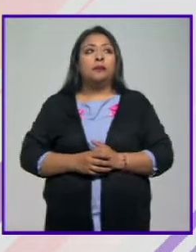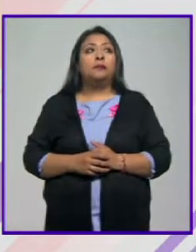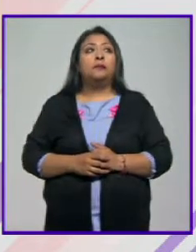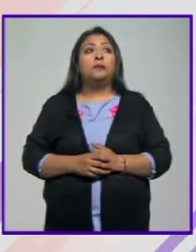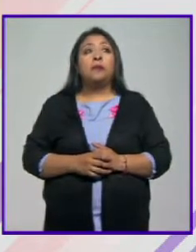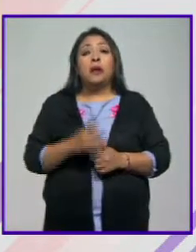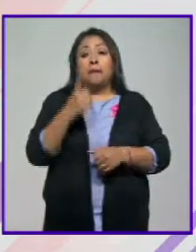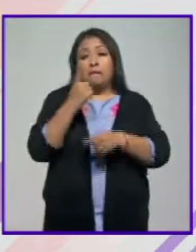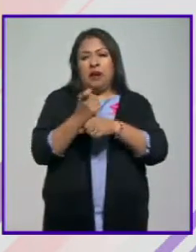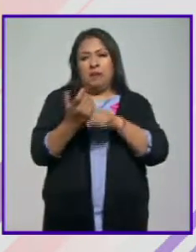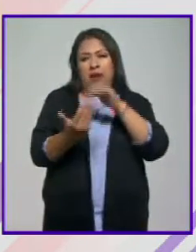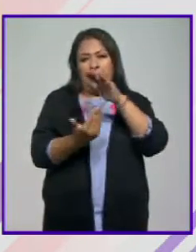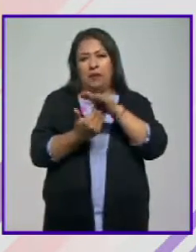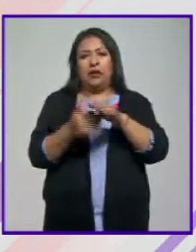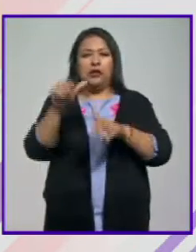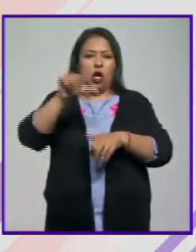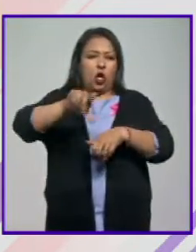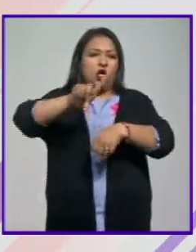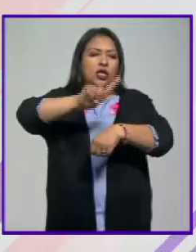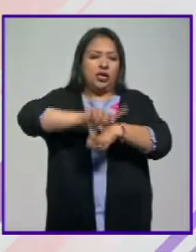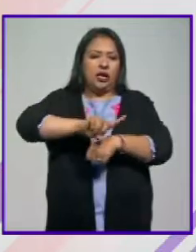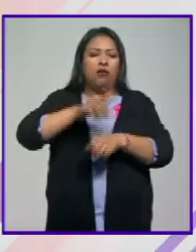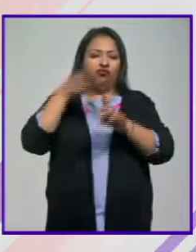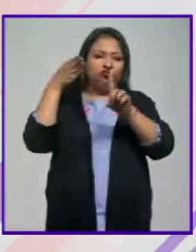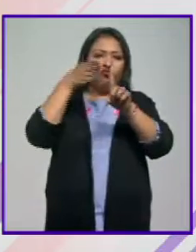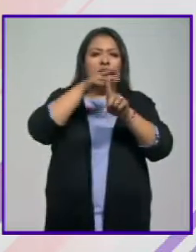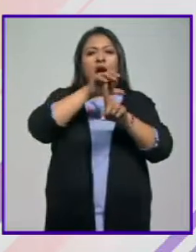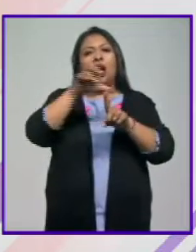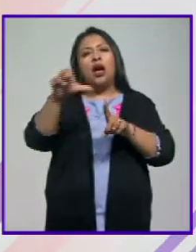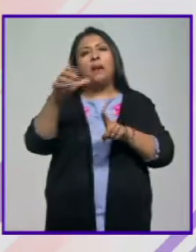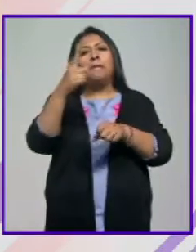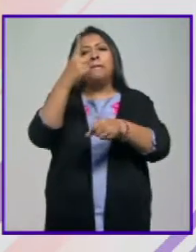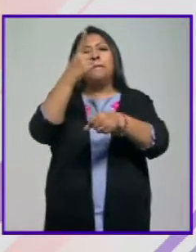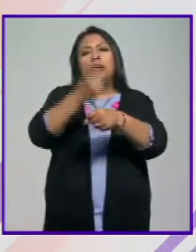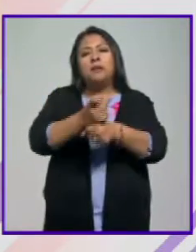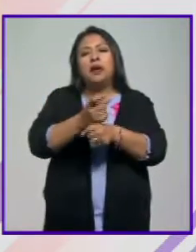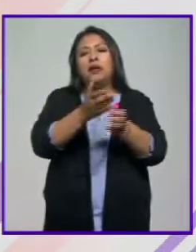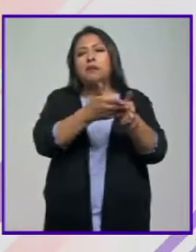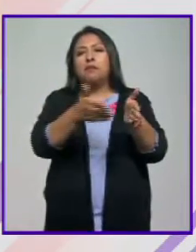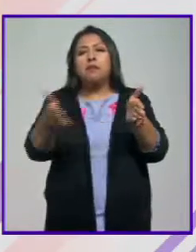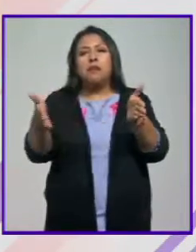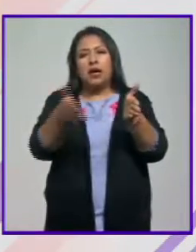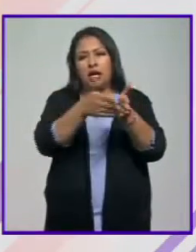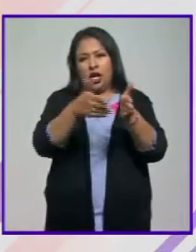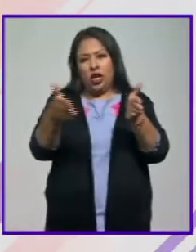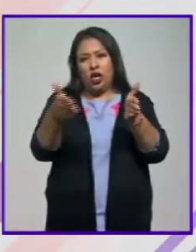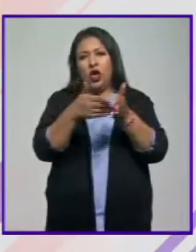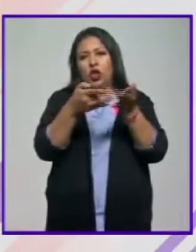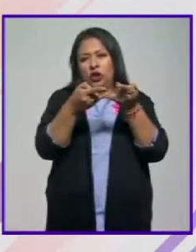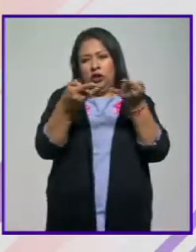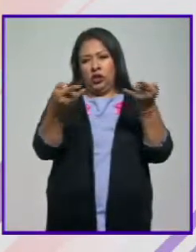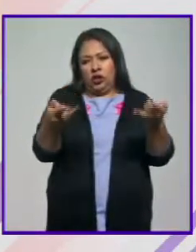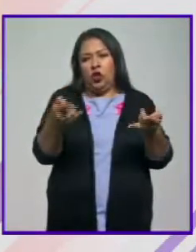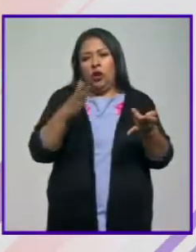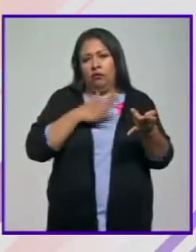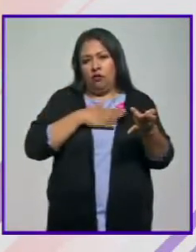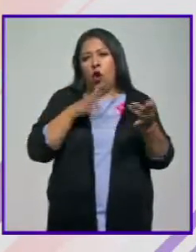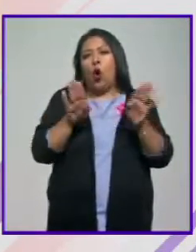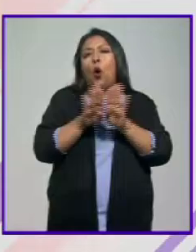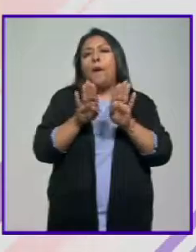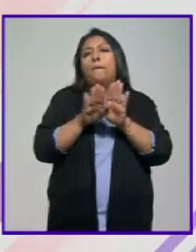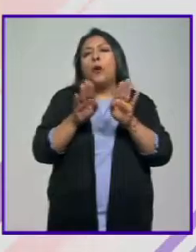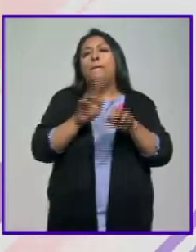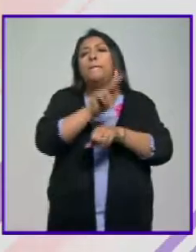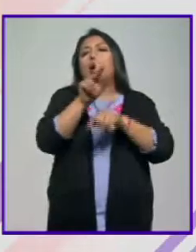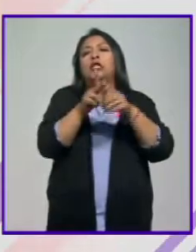Nuestra primera mesa, que va a ser la del día de hoy, está dedicada a este primer periodo de nuestra historia como nación moderna,